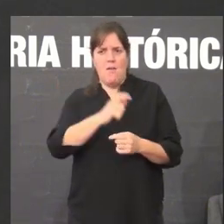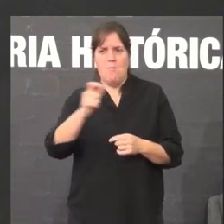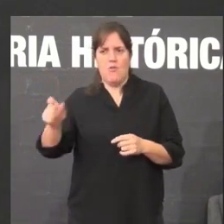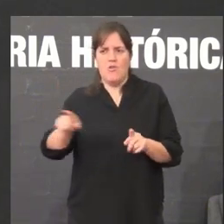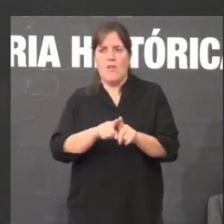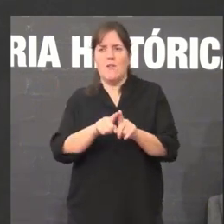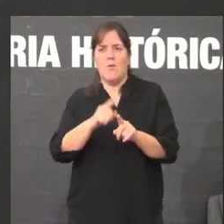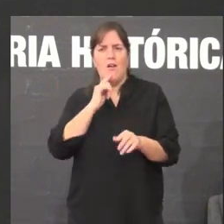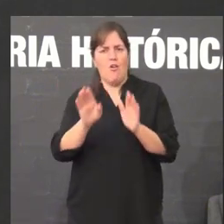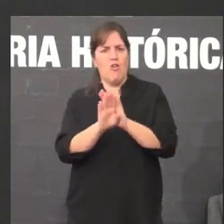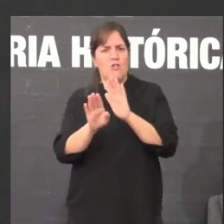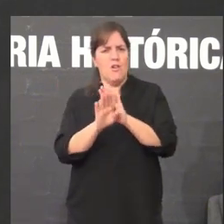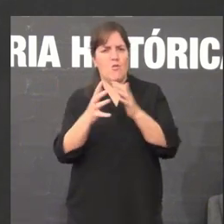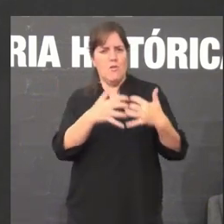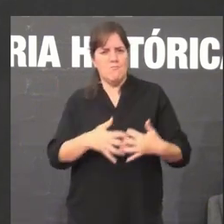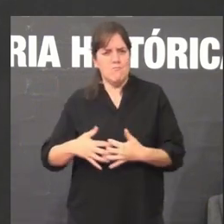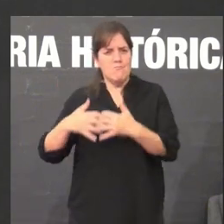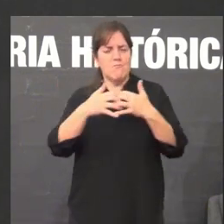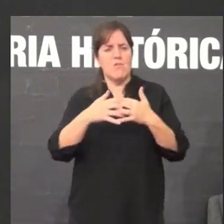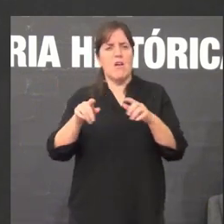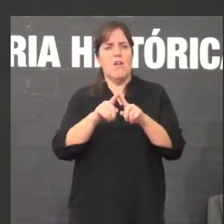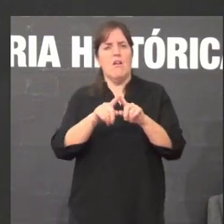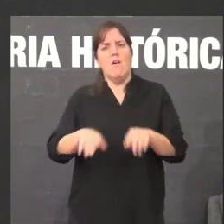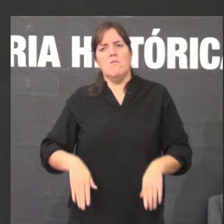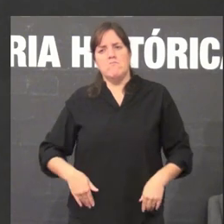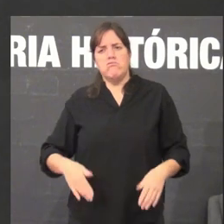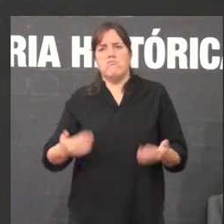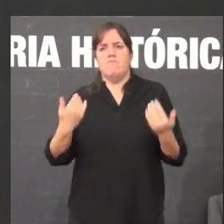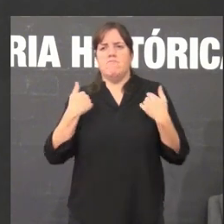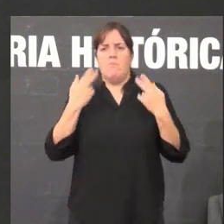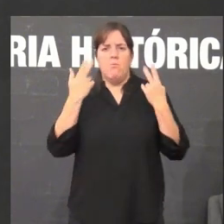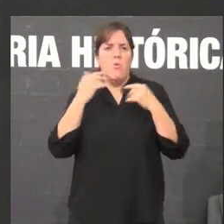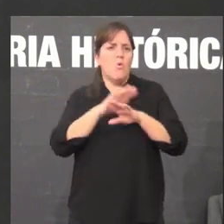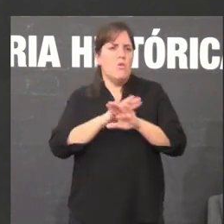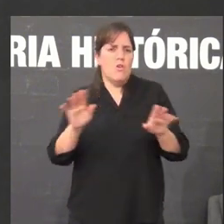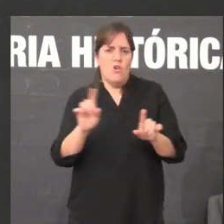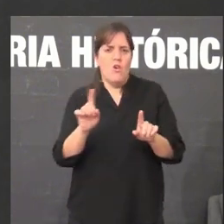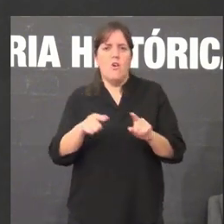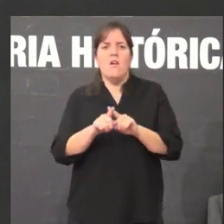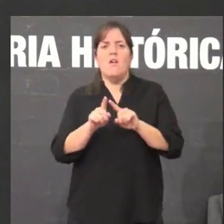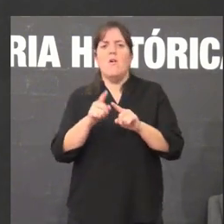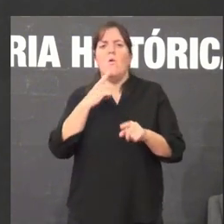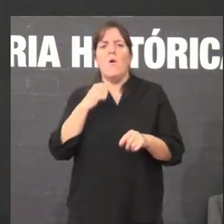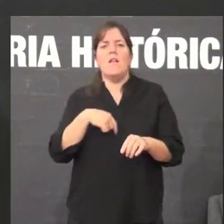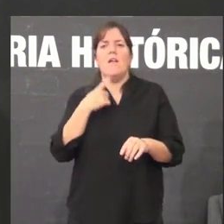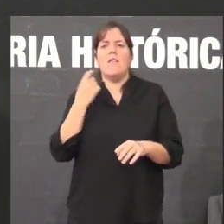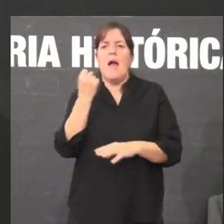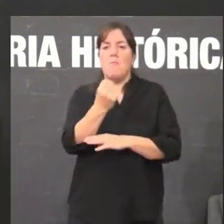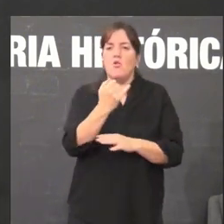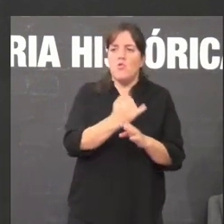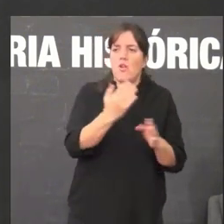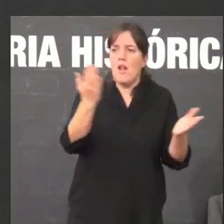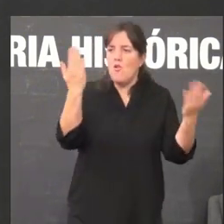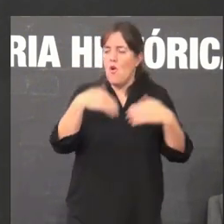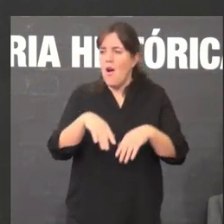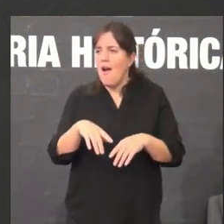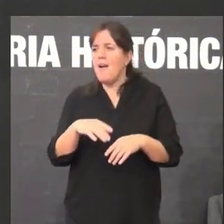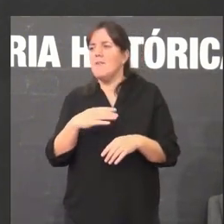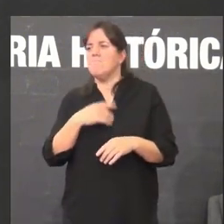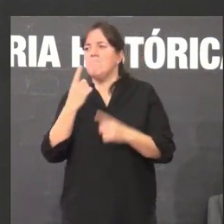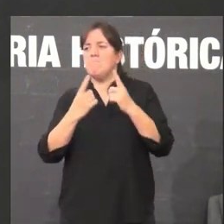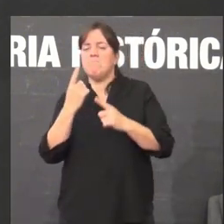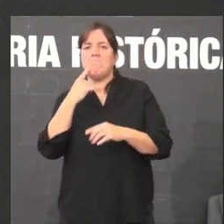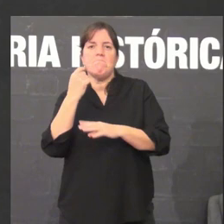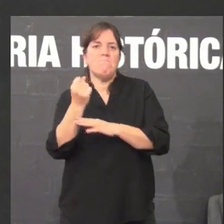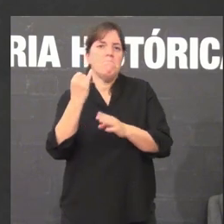remando, que non baixades os brazos, que seguides aí pesquisando tamén sen ningún tipo de apoio institucional, ás veces con algún apoio institucional máis cativo